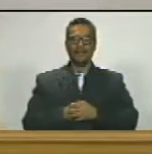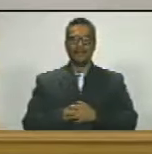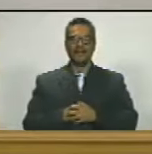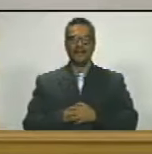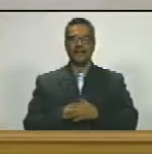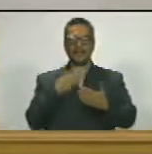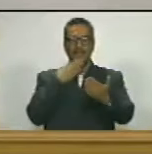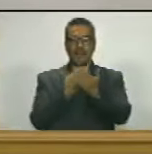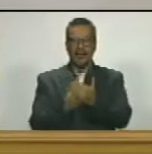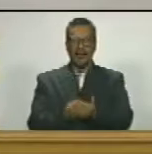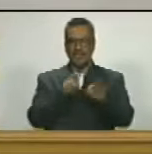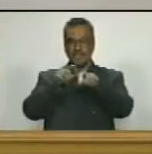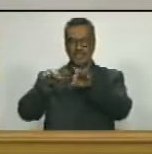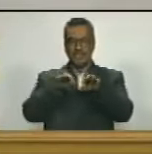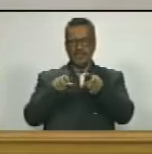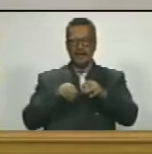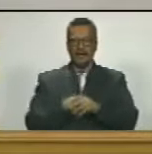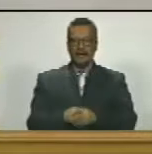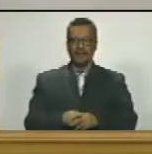gracias querida secretaria